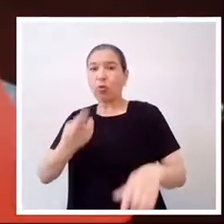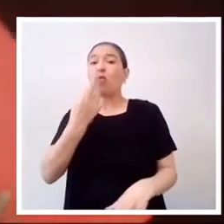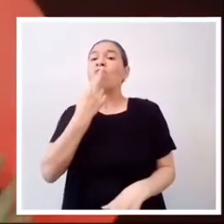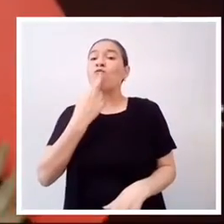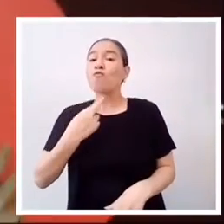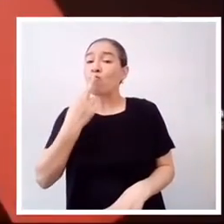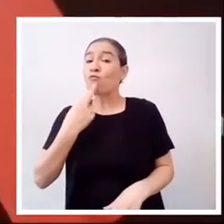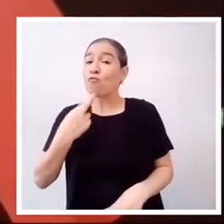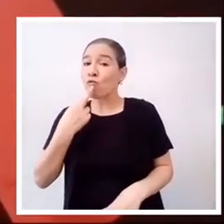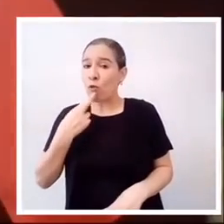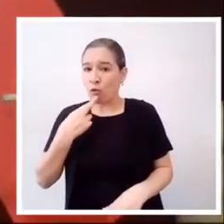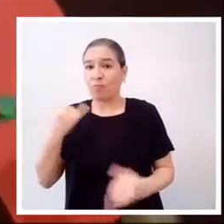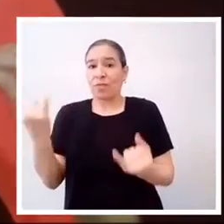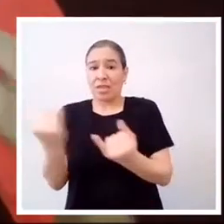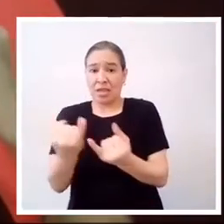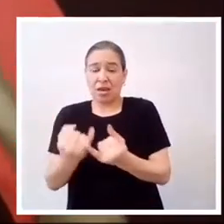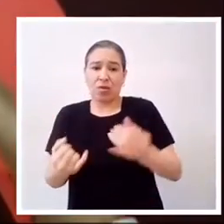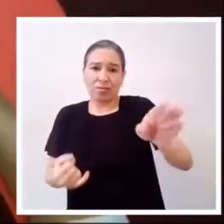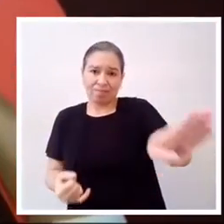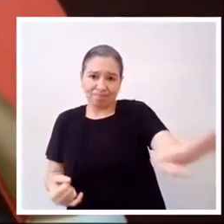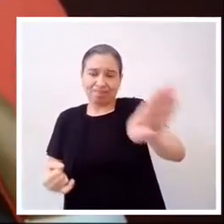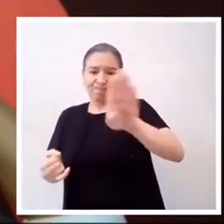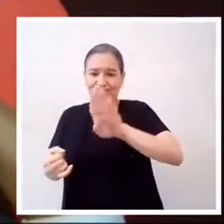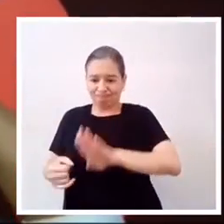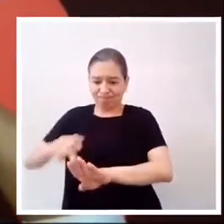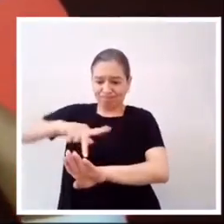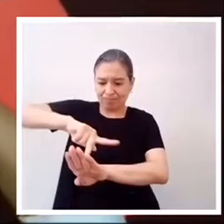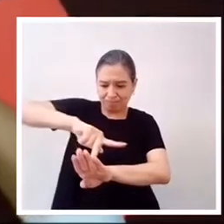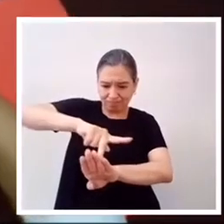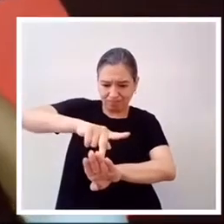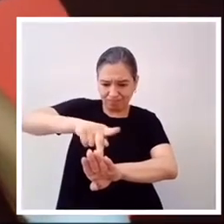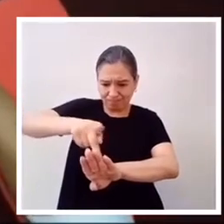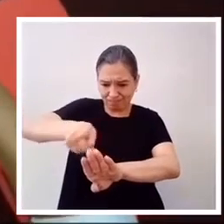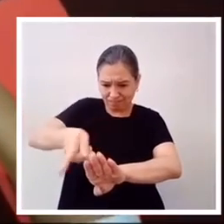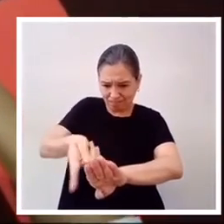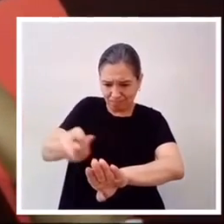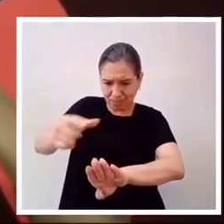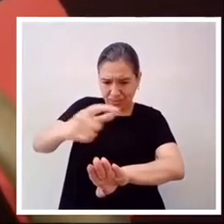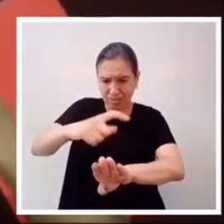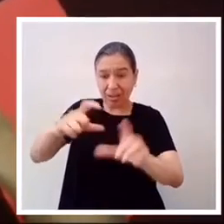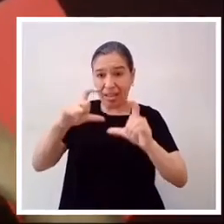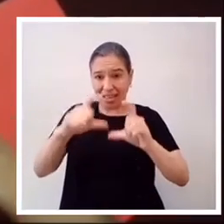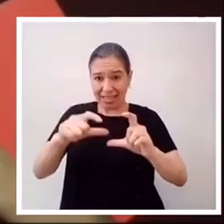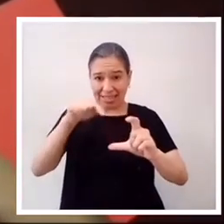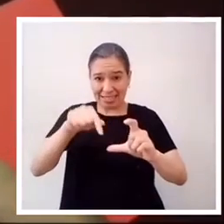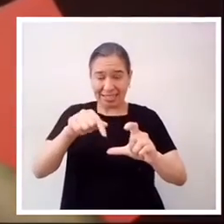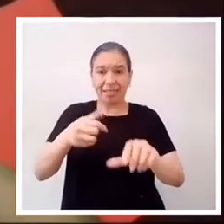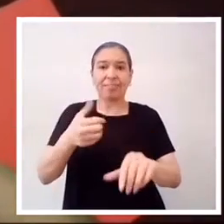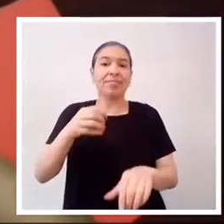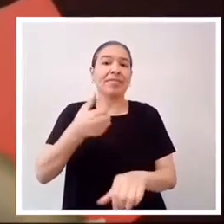Con esa misma medida trazaremos los siguientes círculos. Un círculo amarillo,